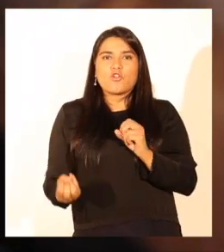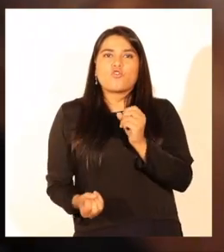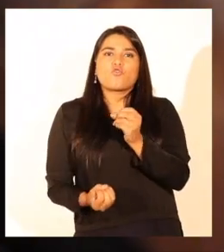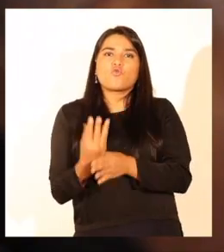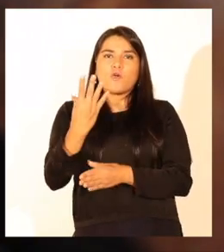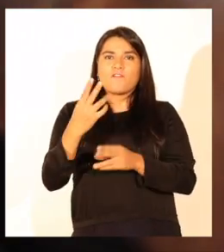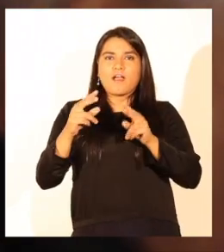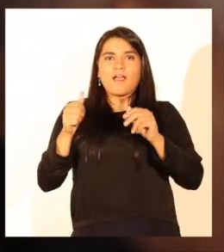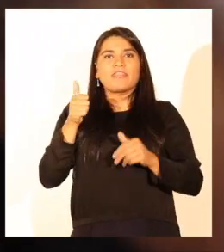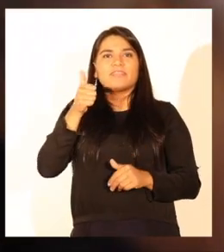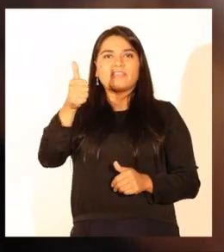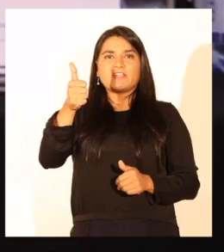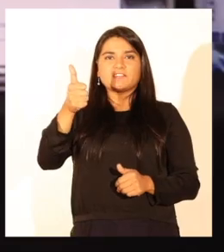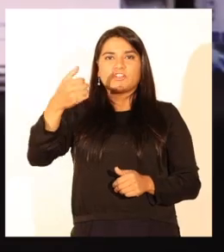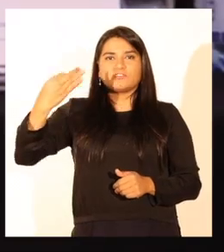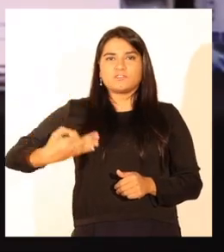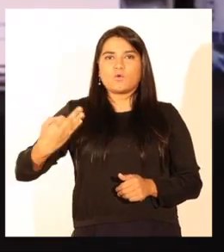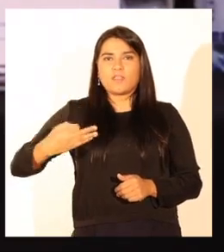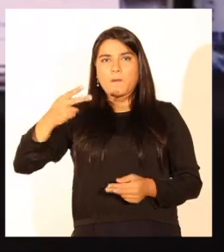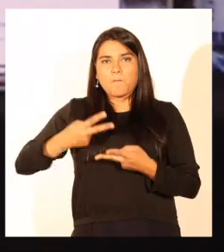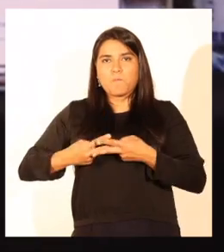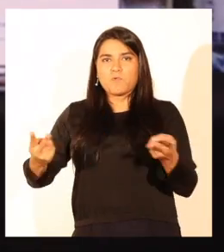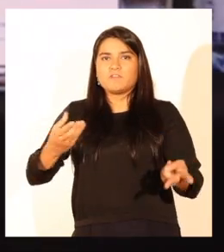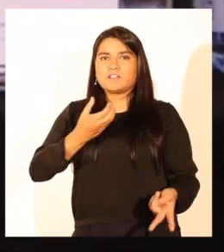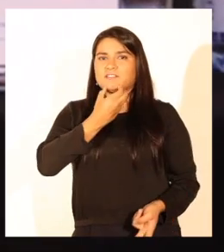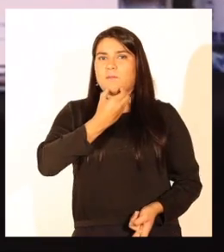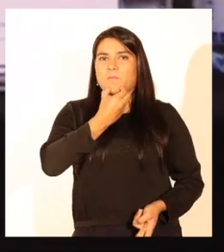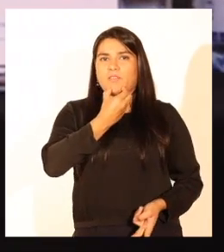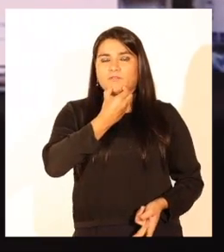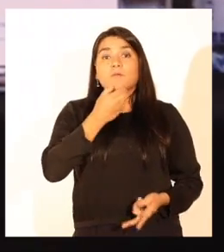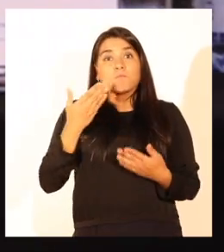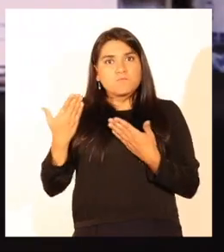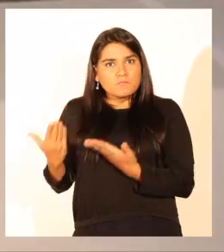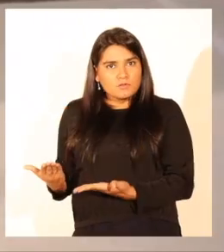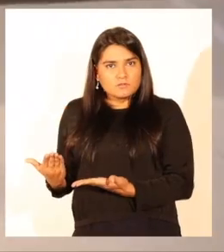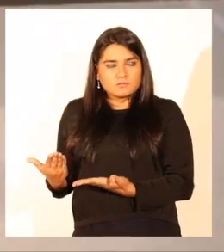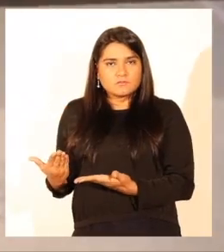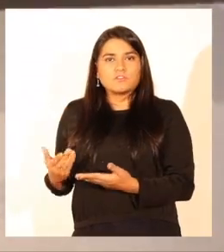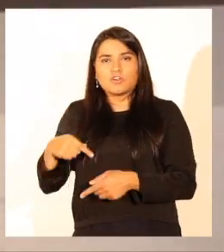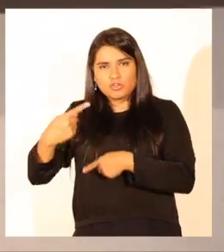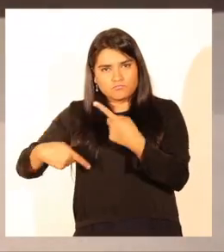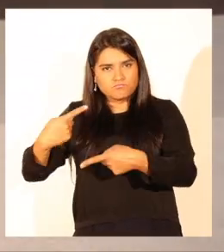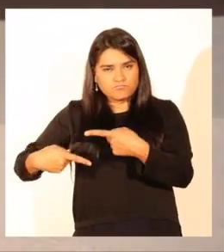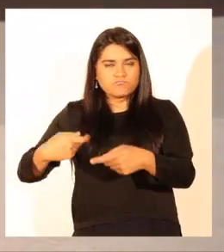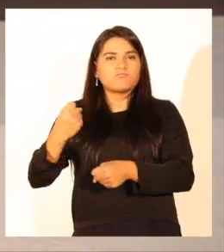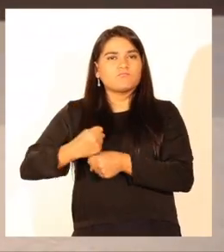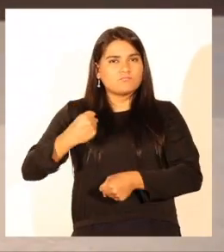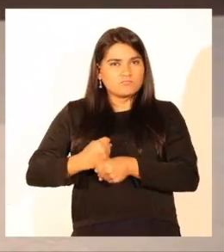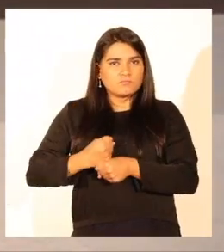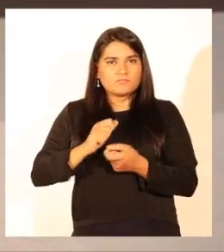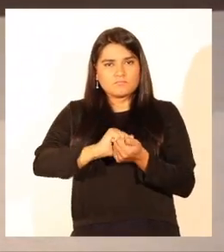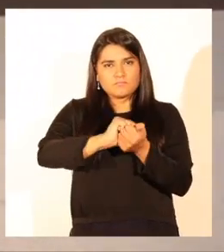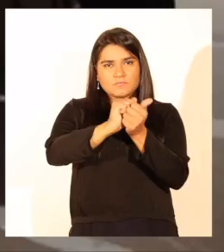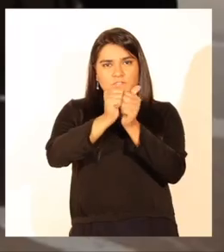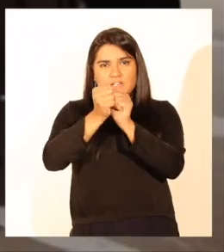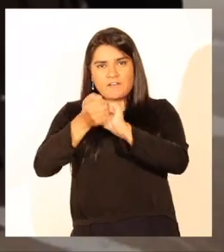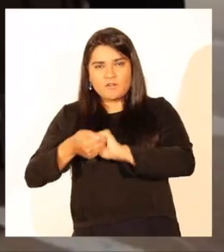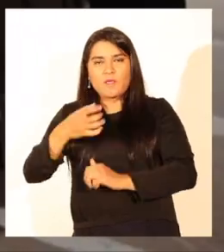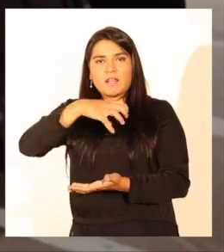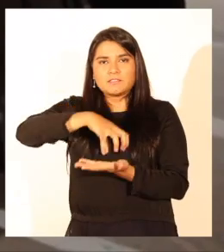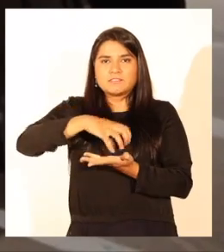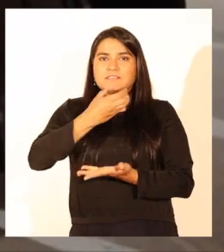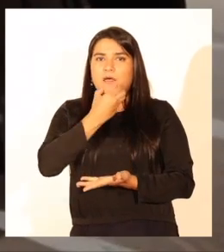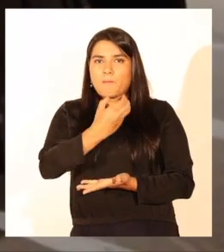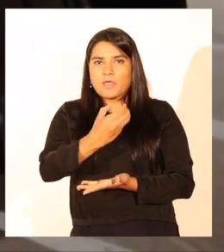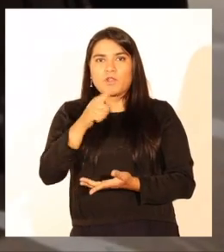la nueva Dirección de Seguridad Pública en San Pedro de la Paz. Con esta herramienta, seguiremos trabajando en transformar a San